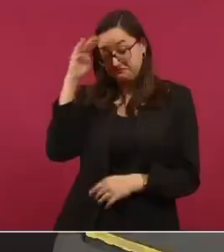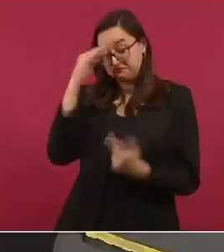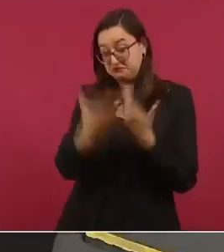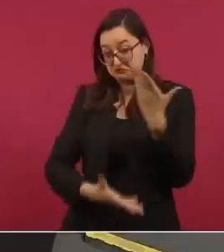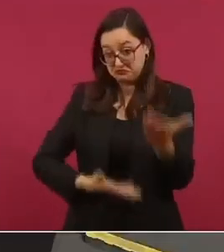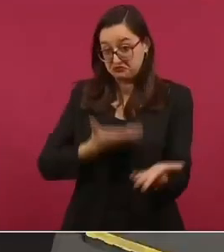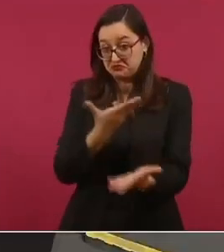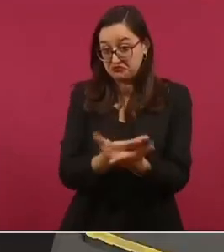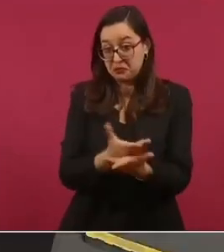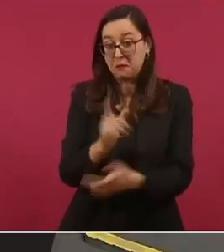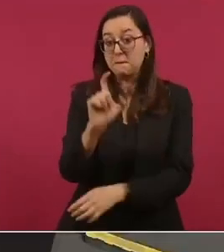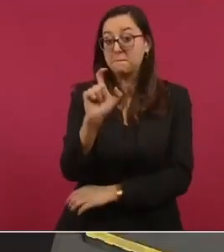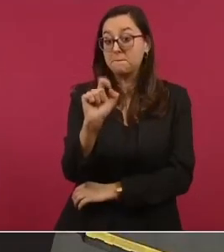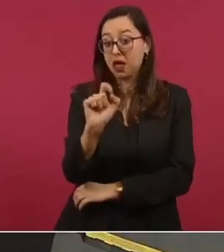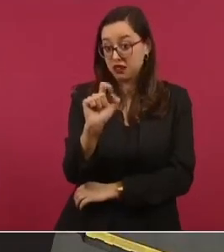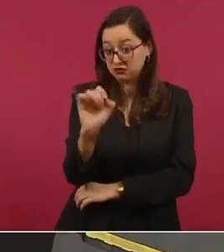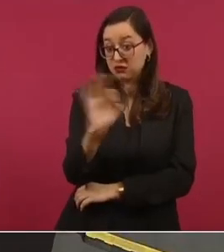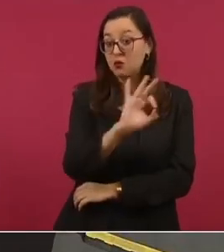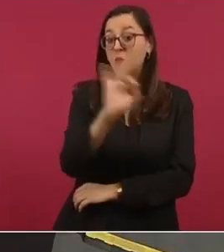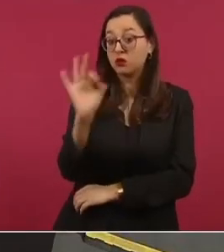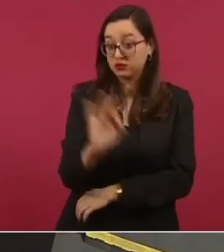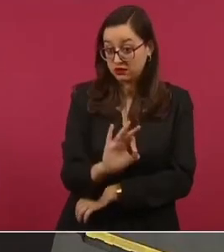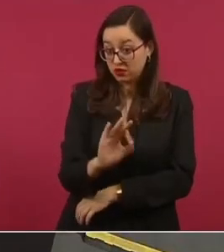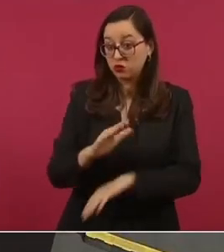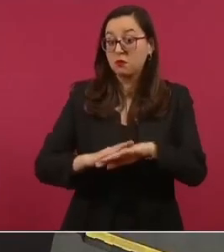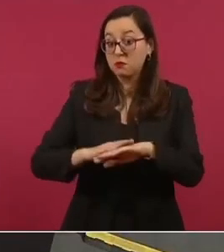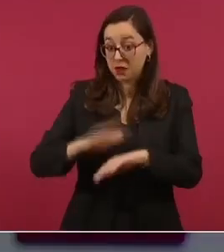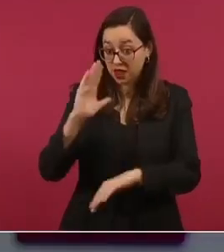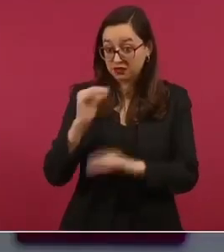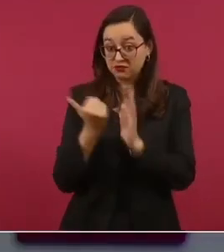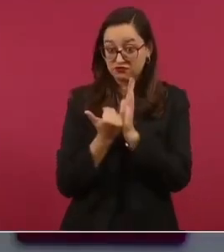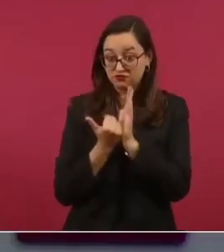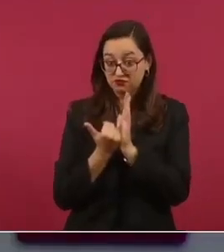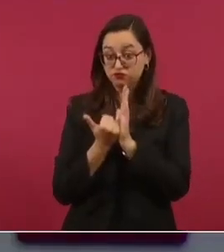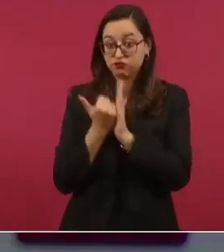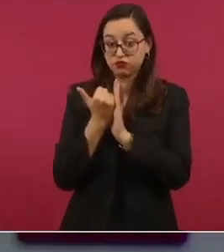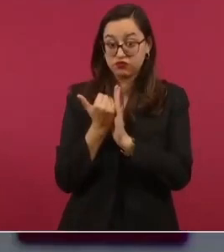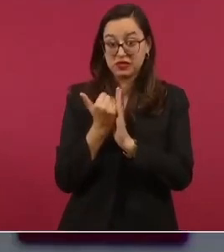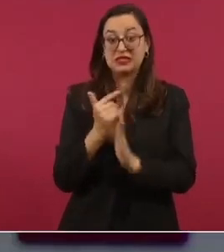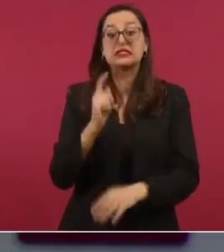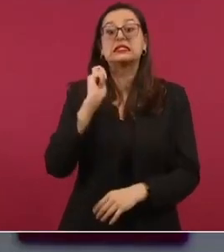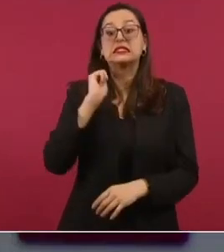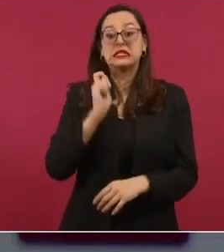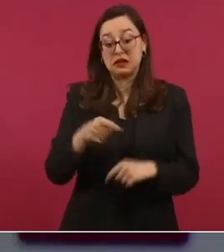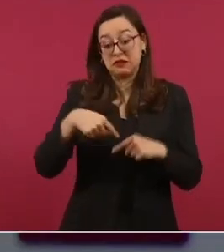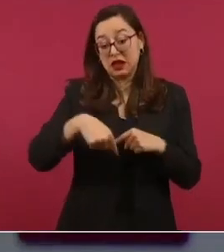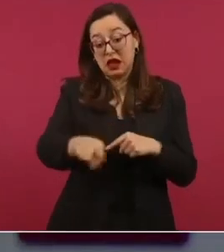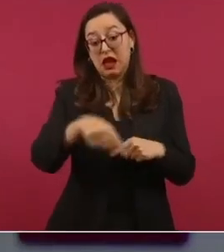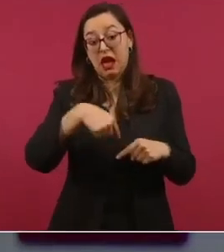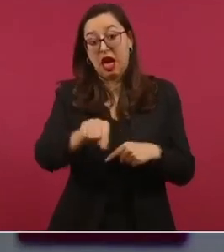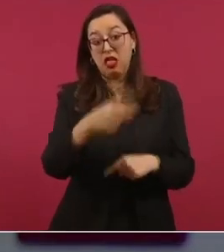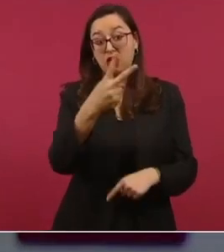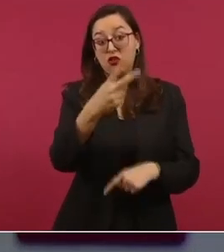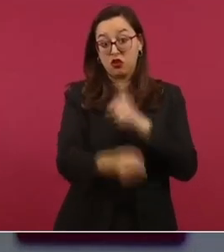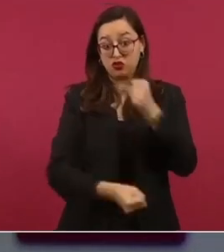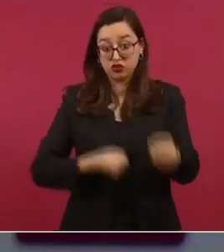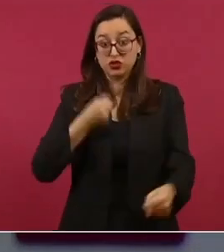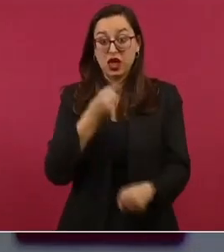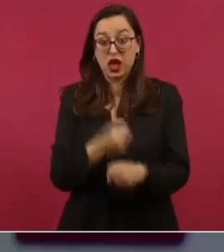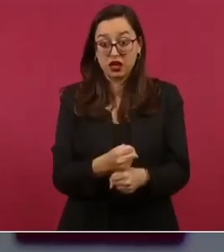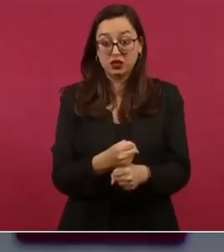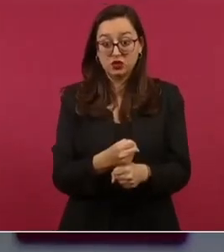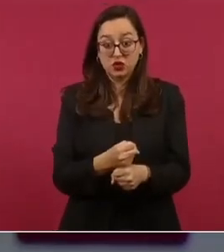porque así llegaríamos al final de nuestro gobierno con un